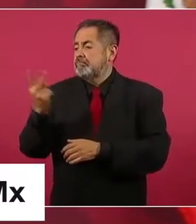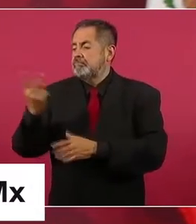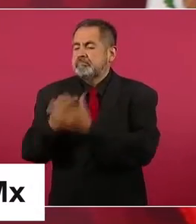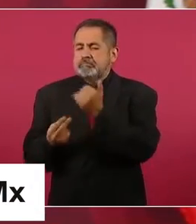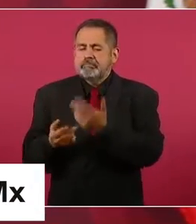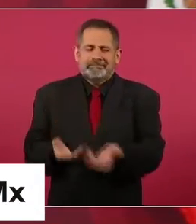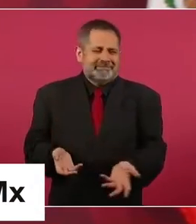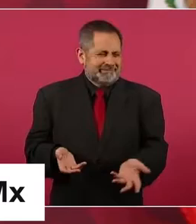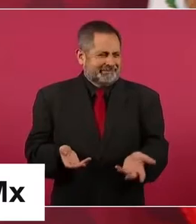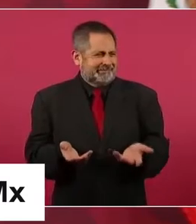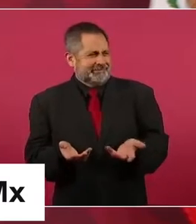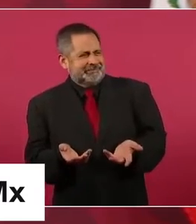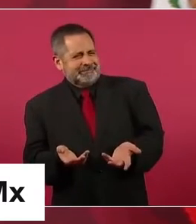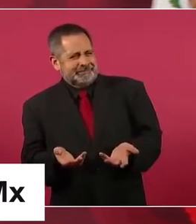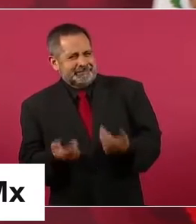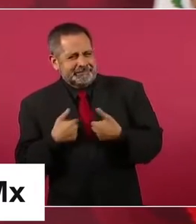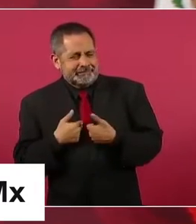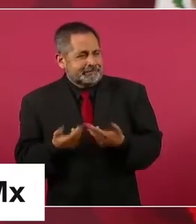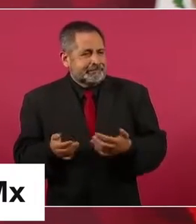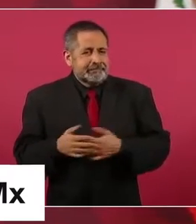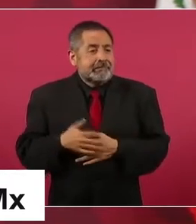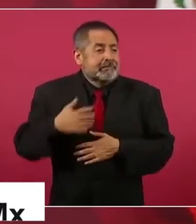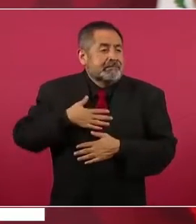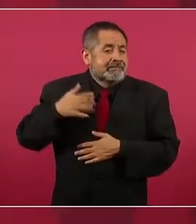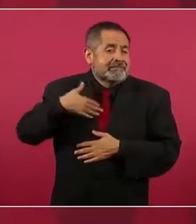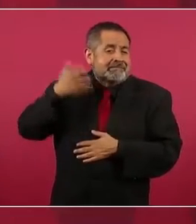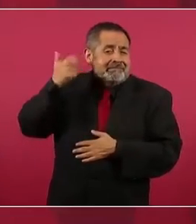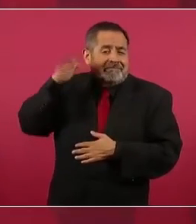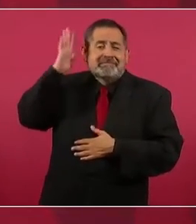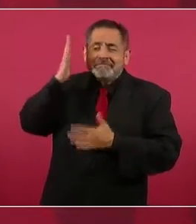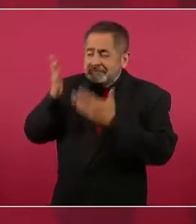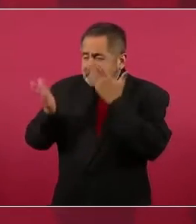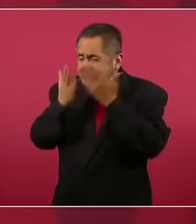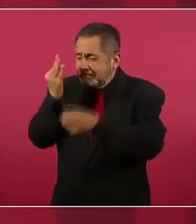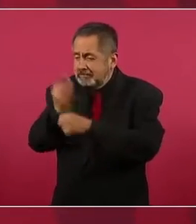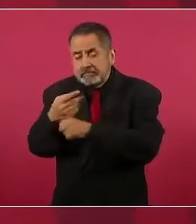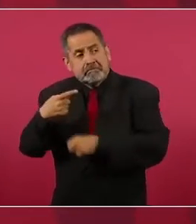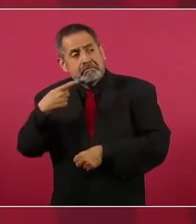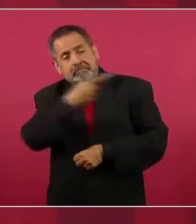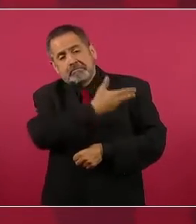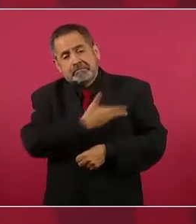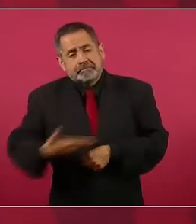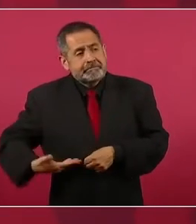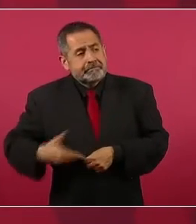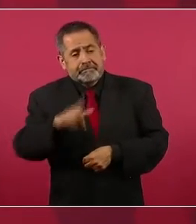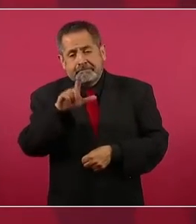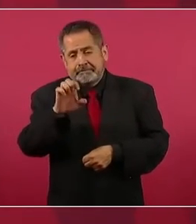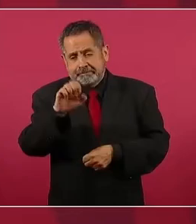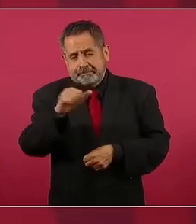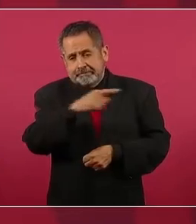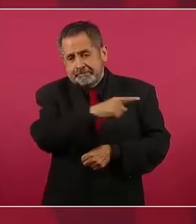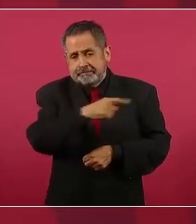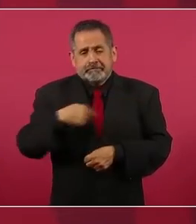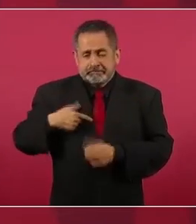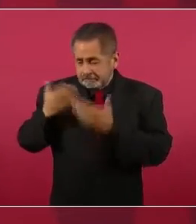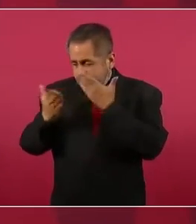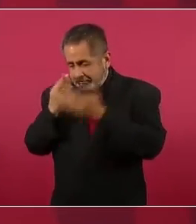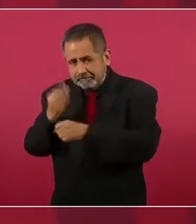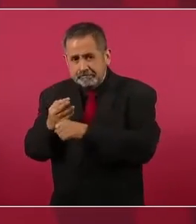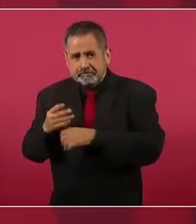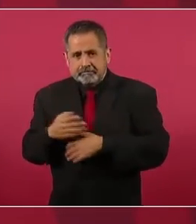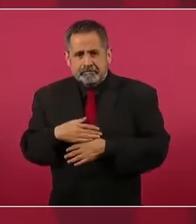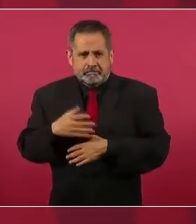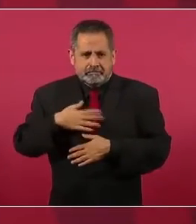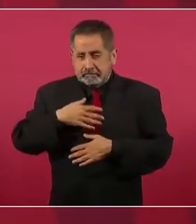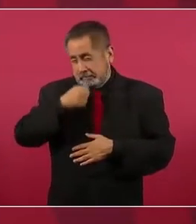Yo estaba estudiando cuando Echeverría, no crean que tengo mucha